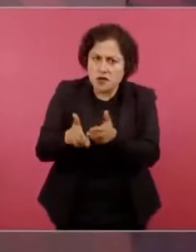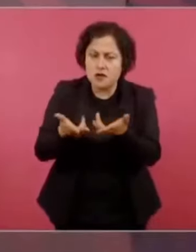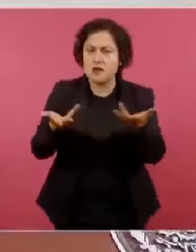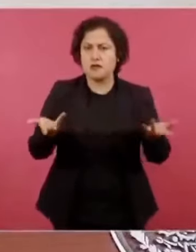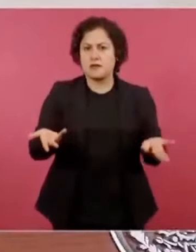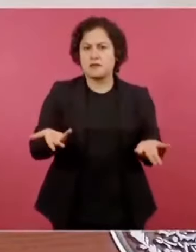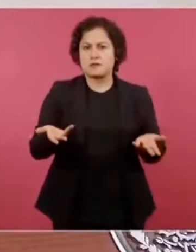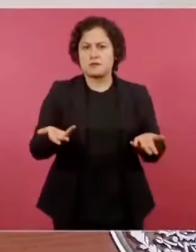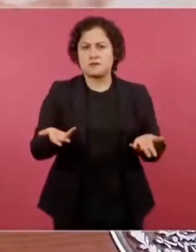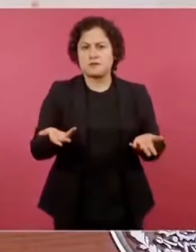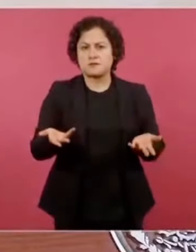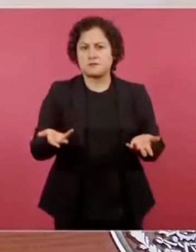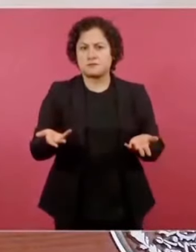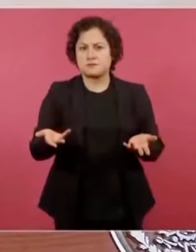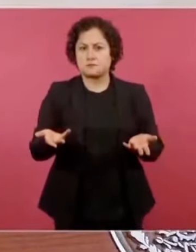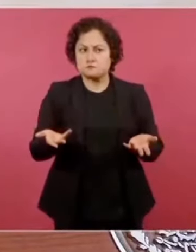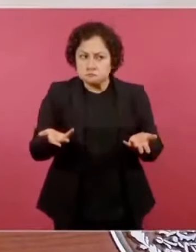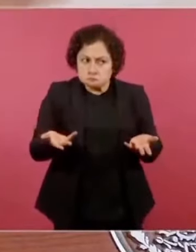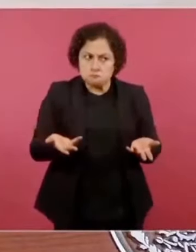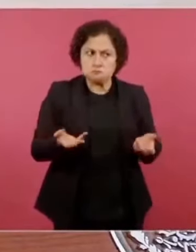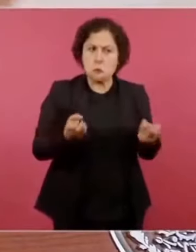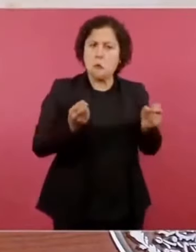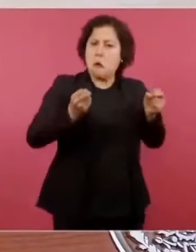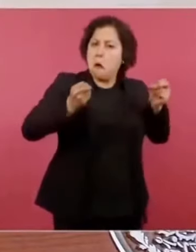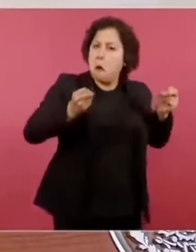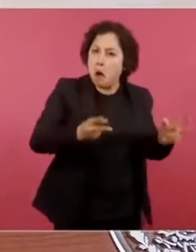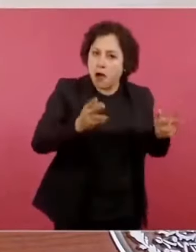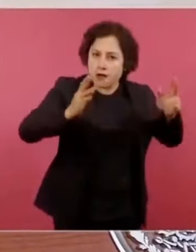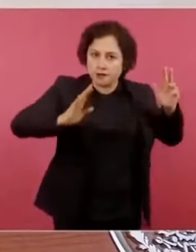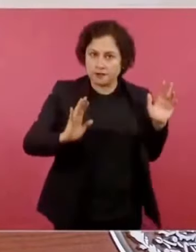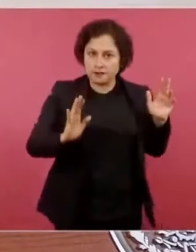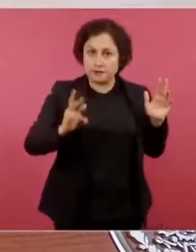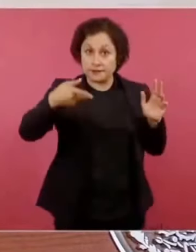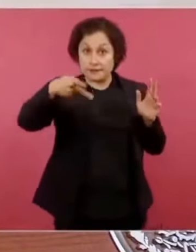pero en el periodo neoliberal nada,